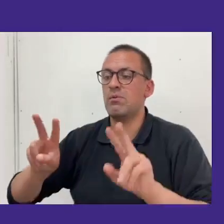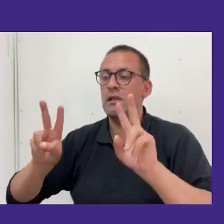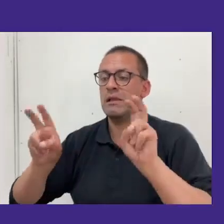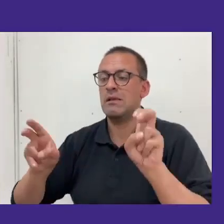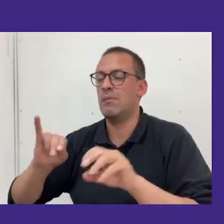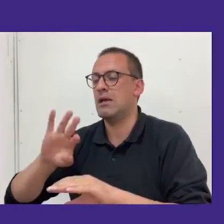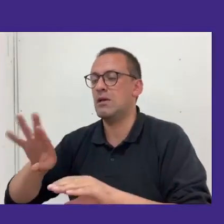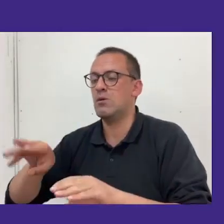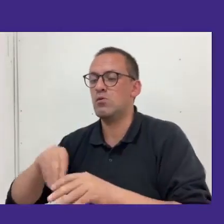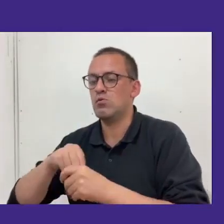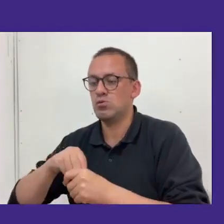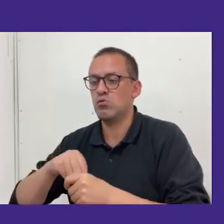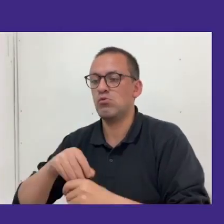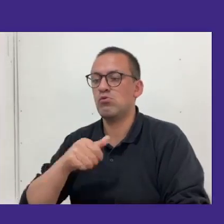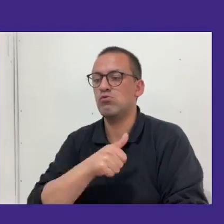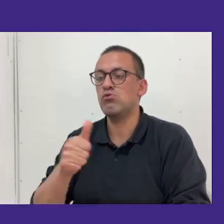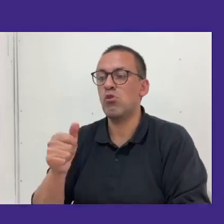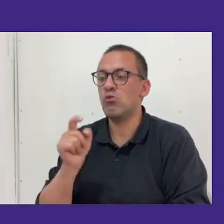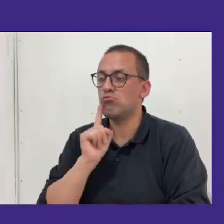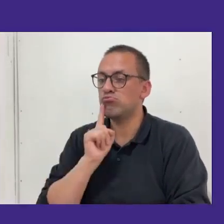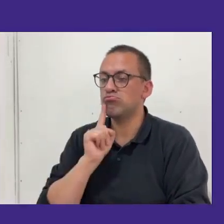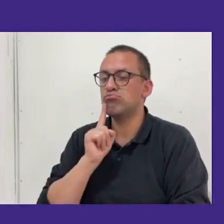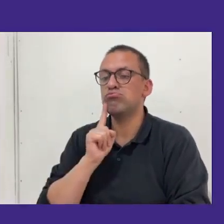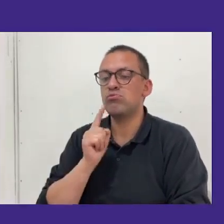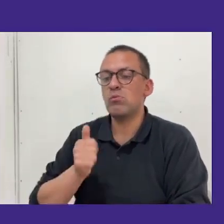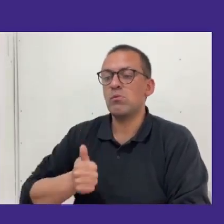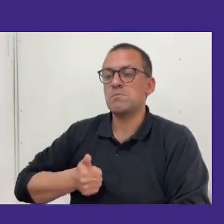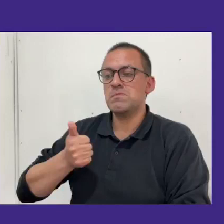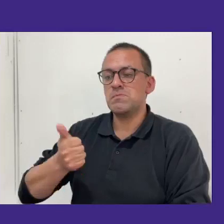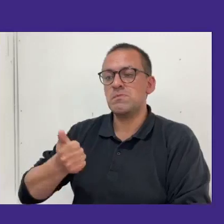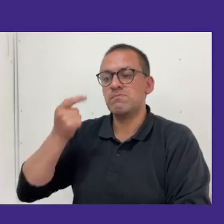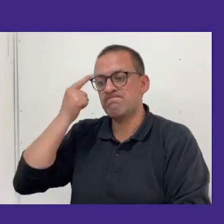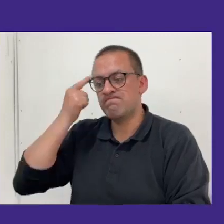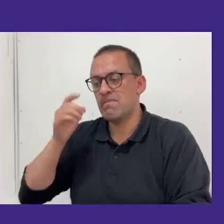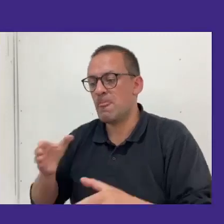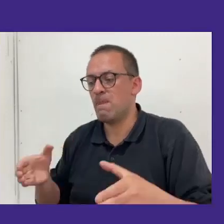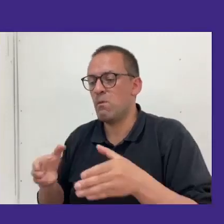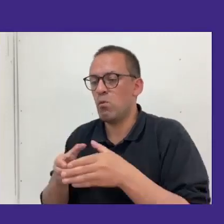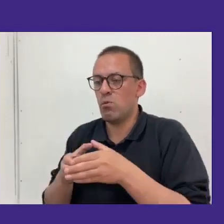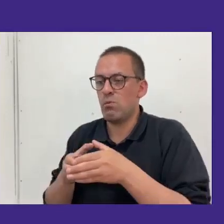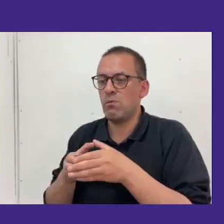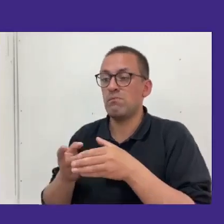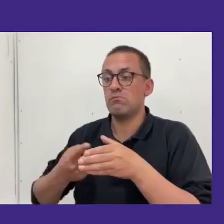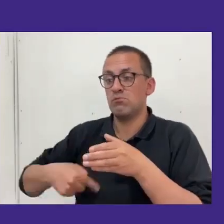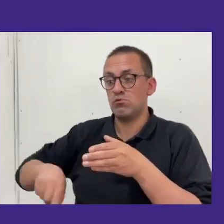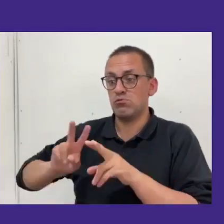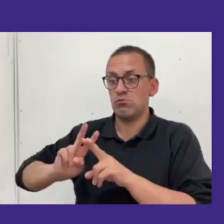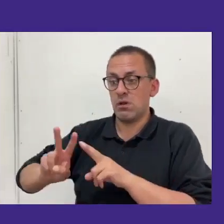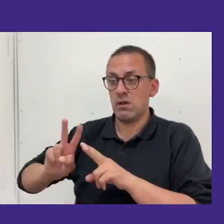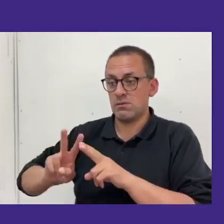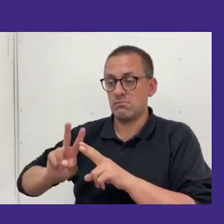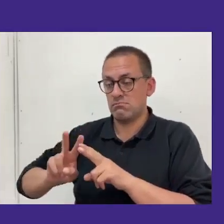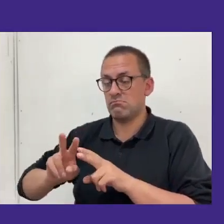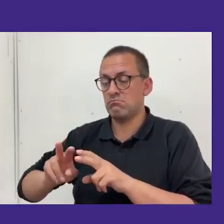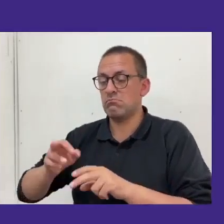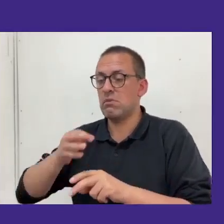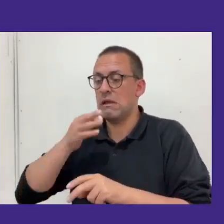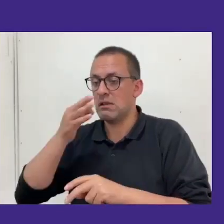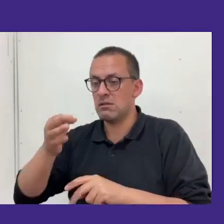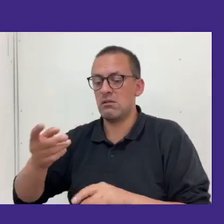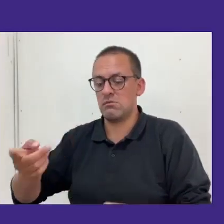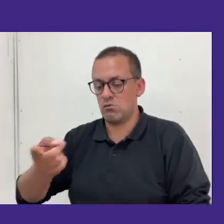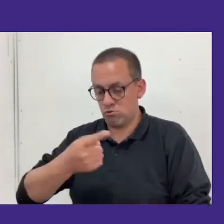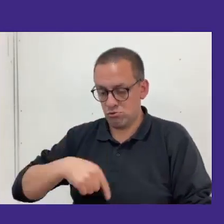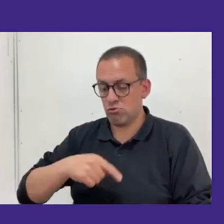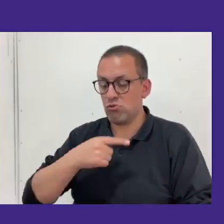inclusión todos tenemos que poner de nuestra parte como reflexión grupal nosotros hacemos este comentario como decir nosotros